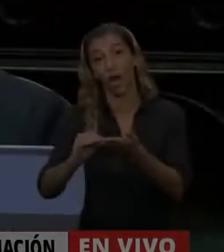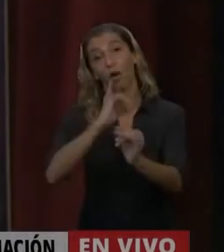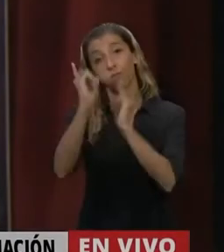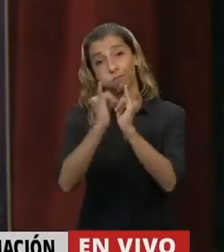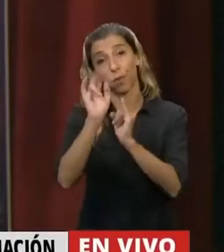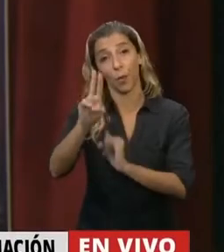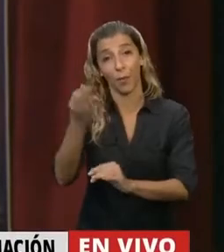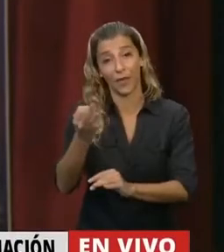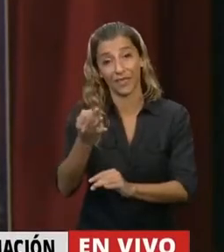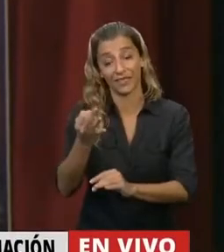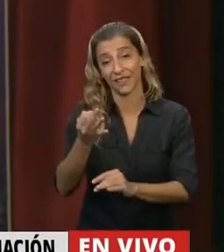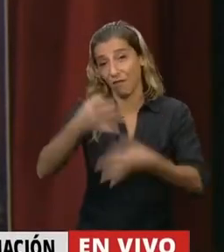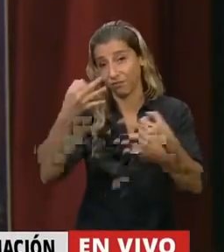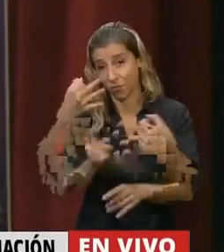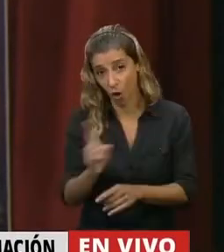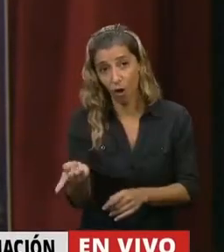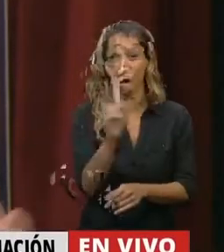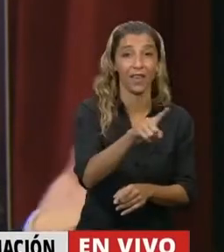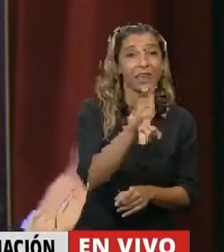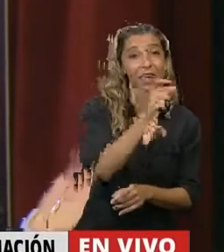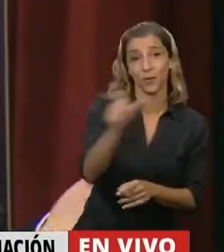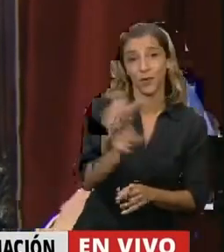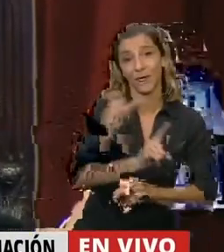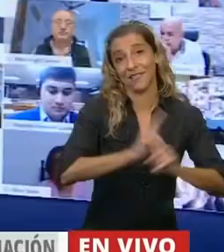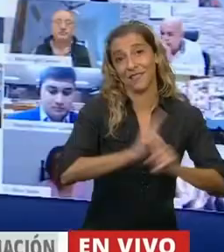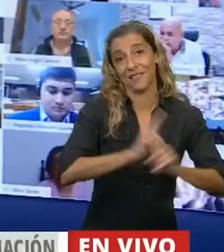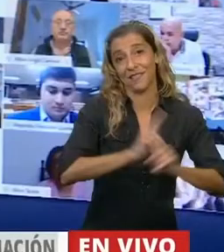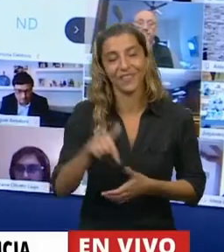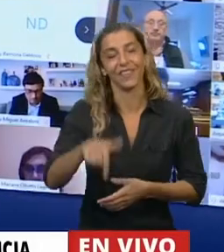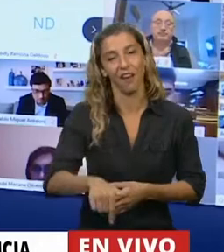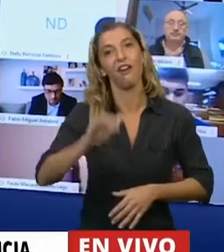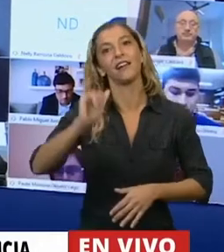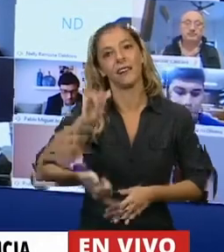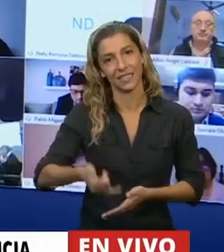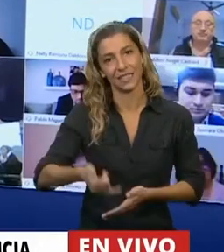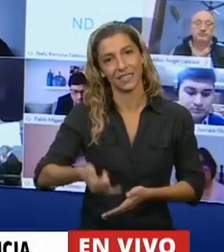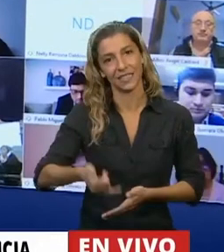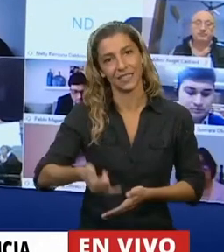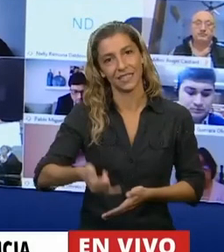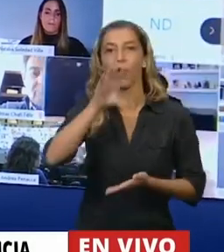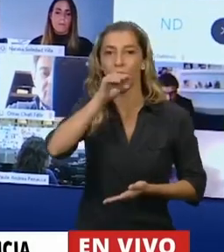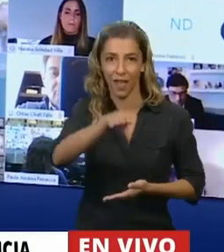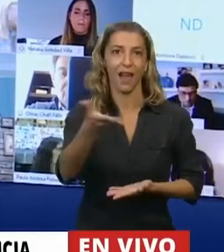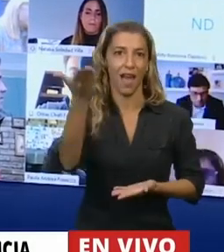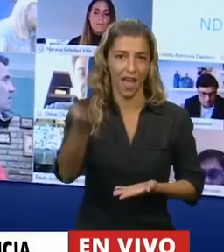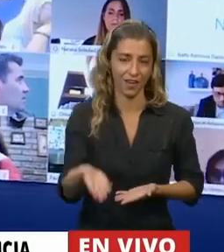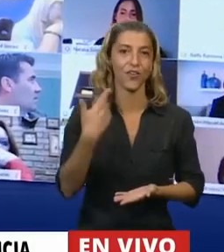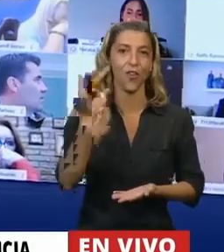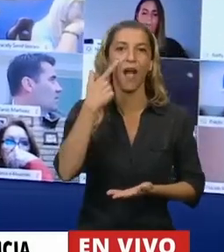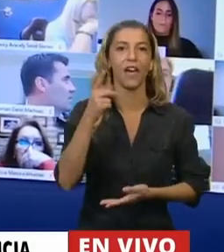Tiene la palabra el diputado Nicolás del Caño y espero que la cuestión de privilegio sea porque se ha afectado en algún derecho como diputado.